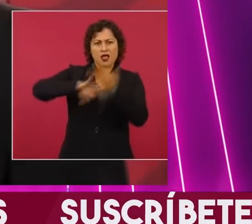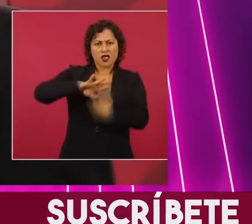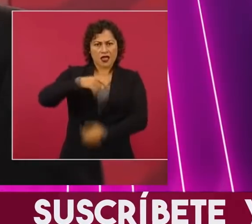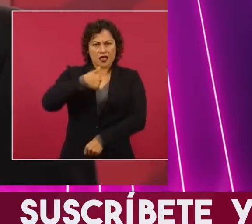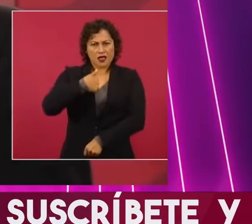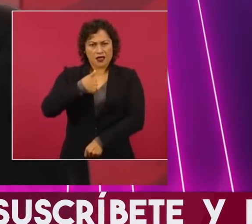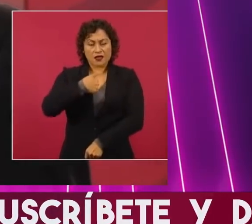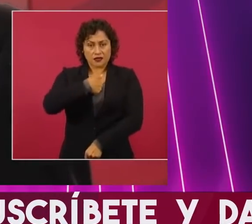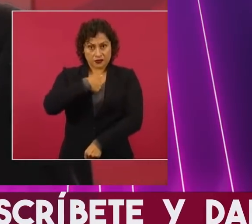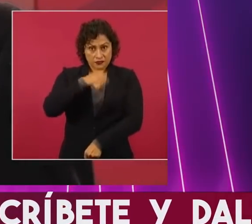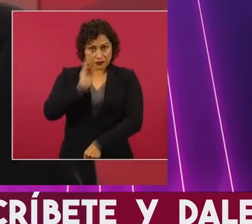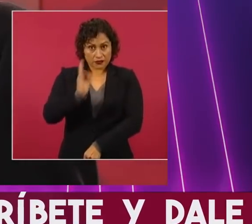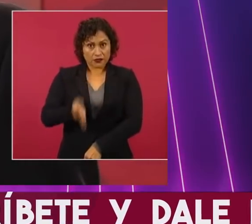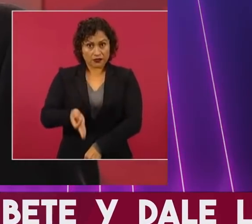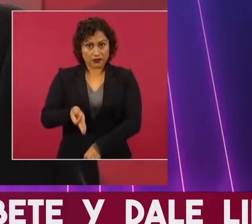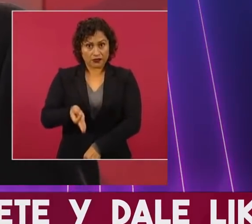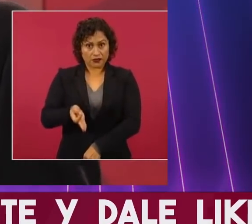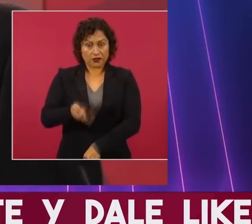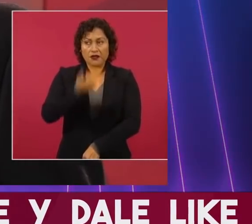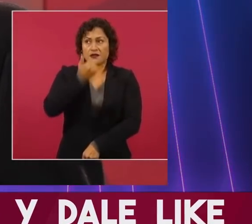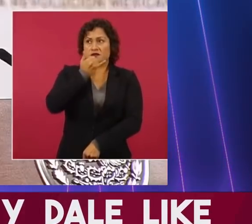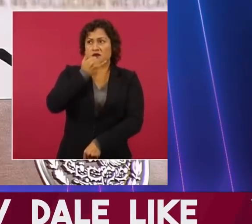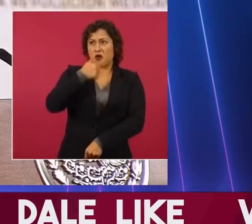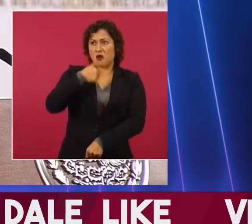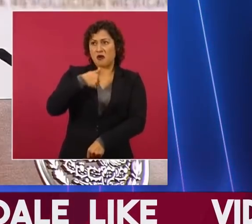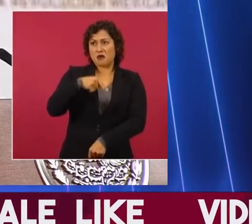dañen el proyecto de transformación,